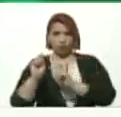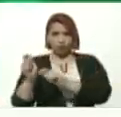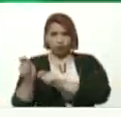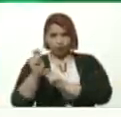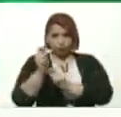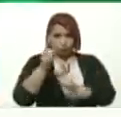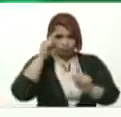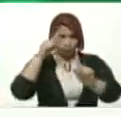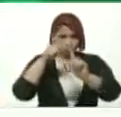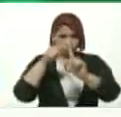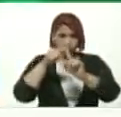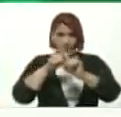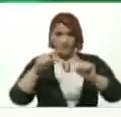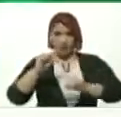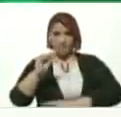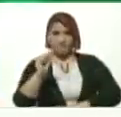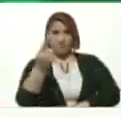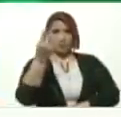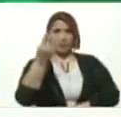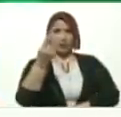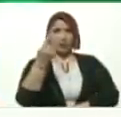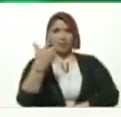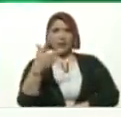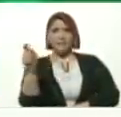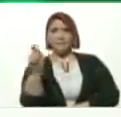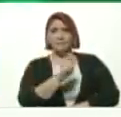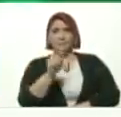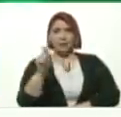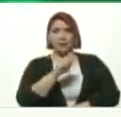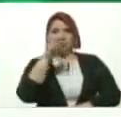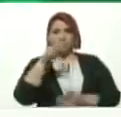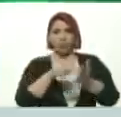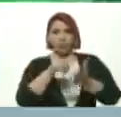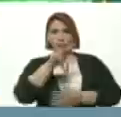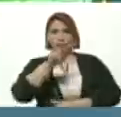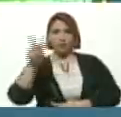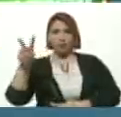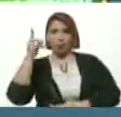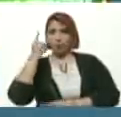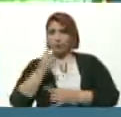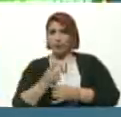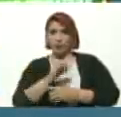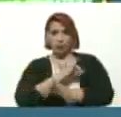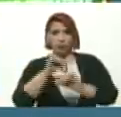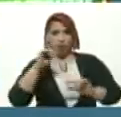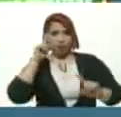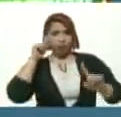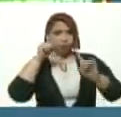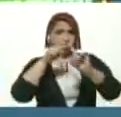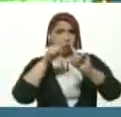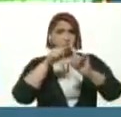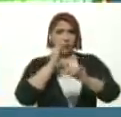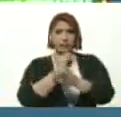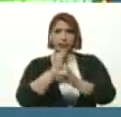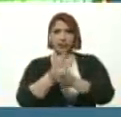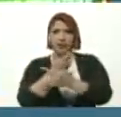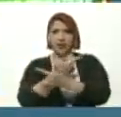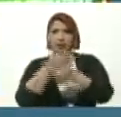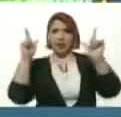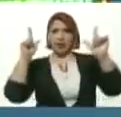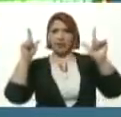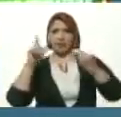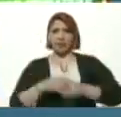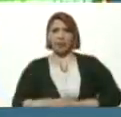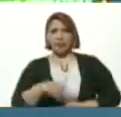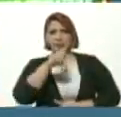meta Para el primer trimestre 2022 Debemos llegar Con internet libre Al